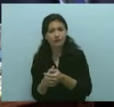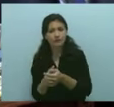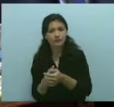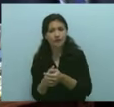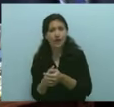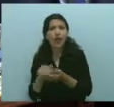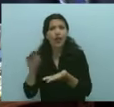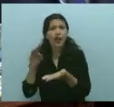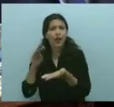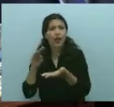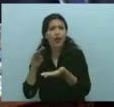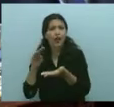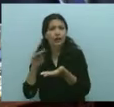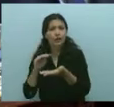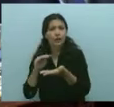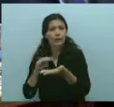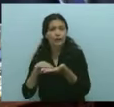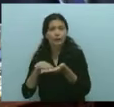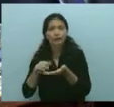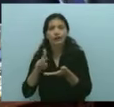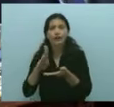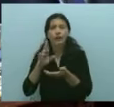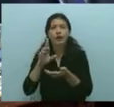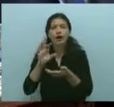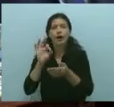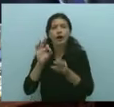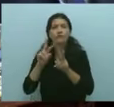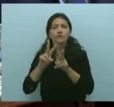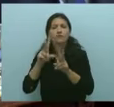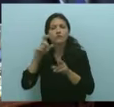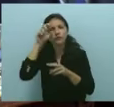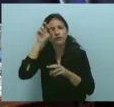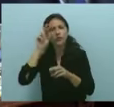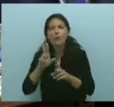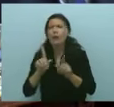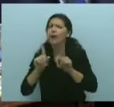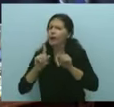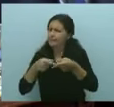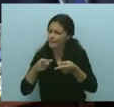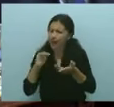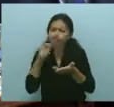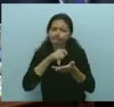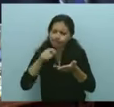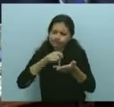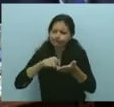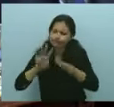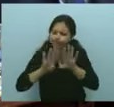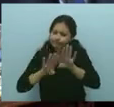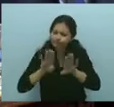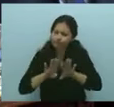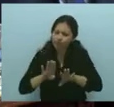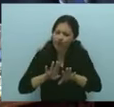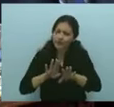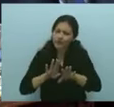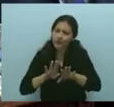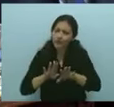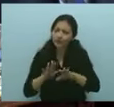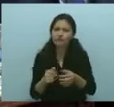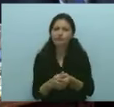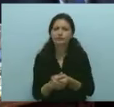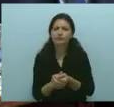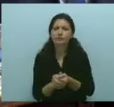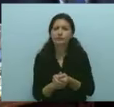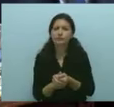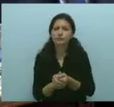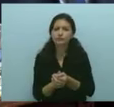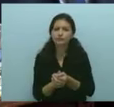que tiene una serie de criterios de una reforma profunda que en su gran mayoría fue